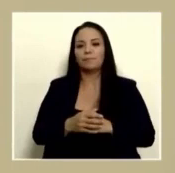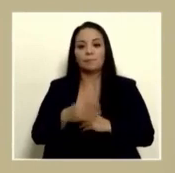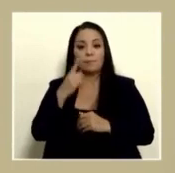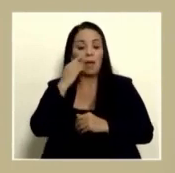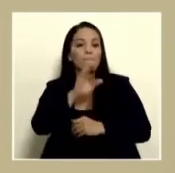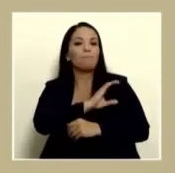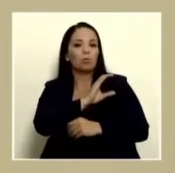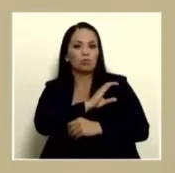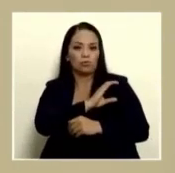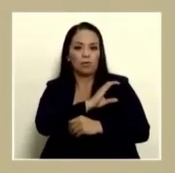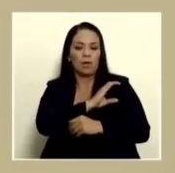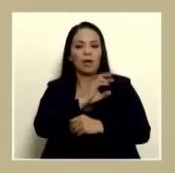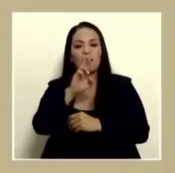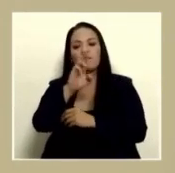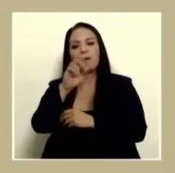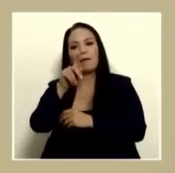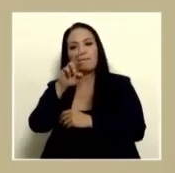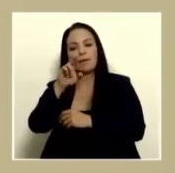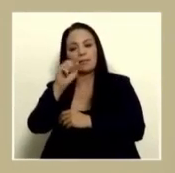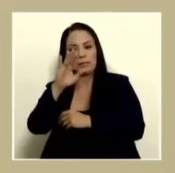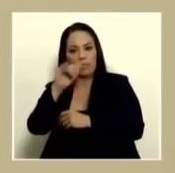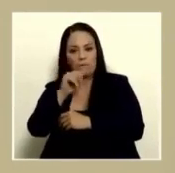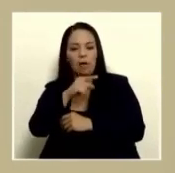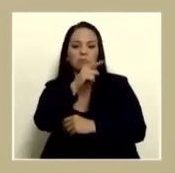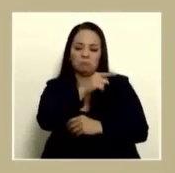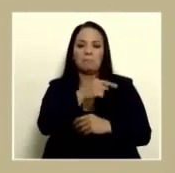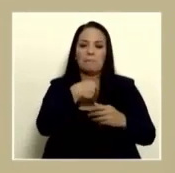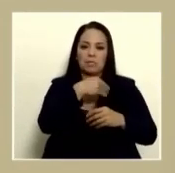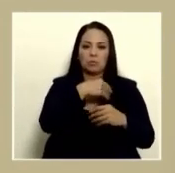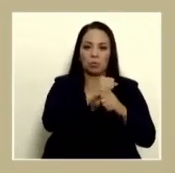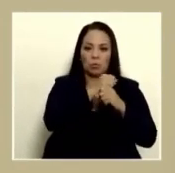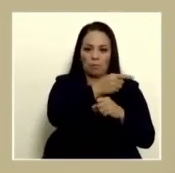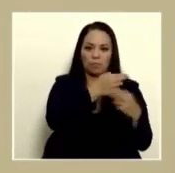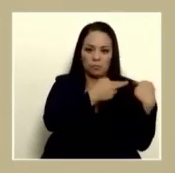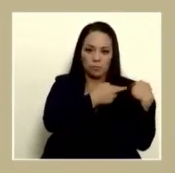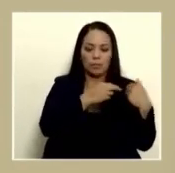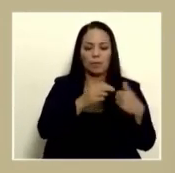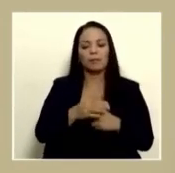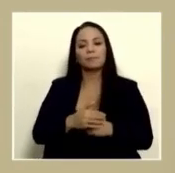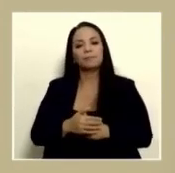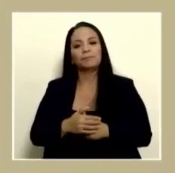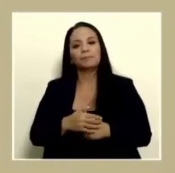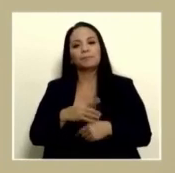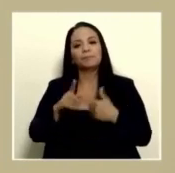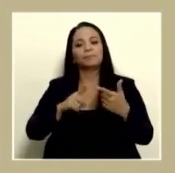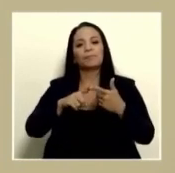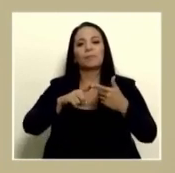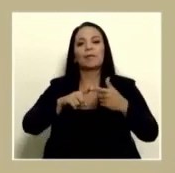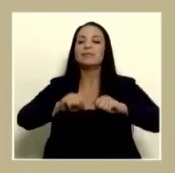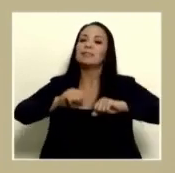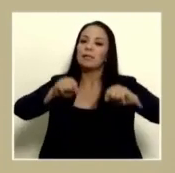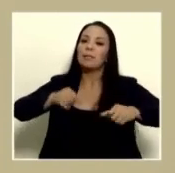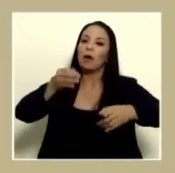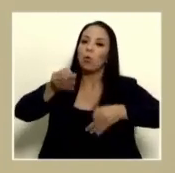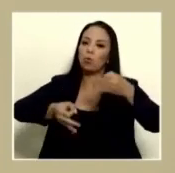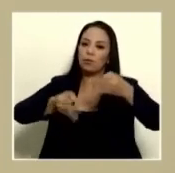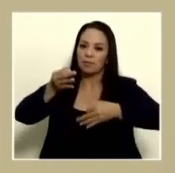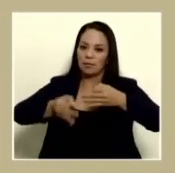policía represiva lo que maneja el señor ministro de seguridad el sistema judicial